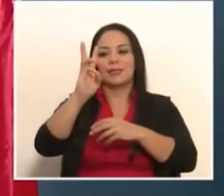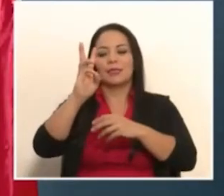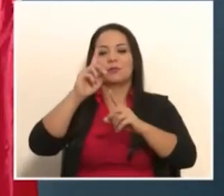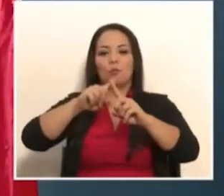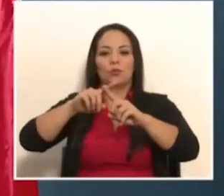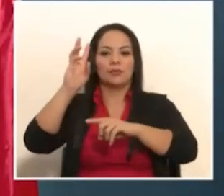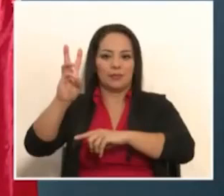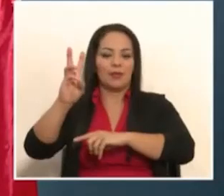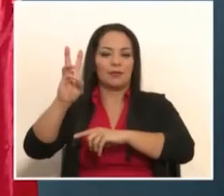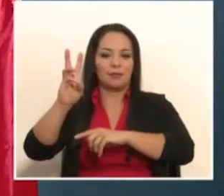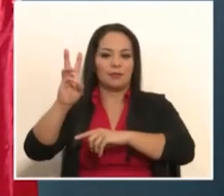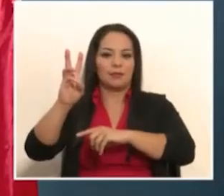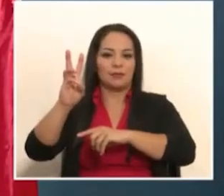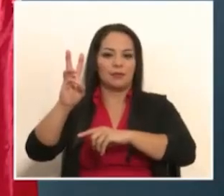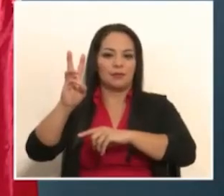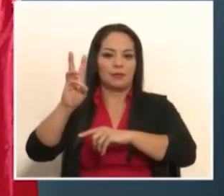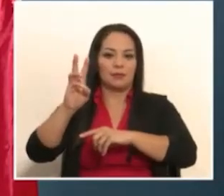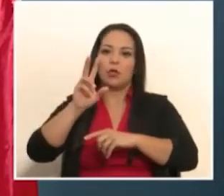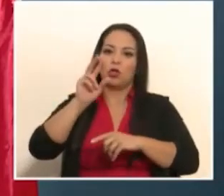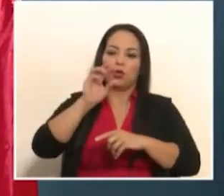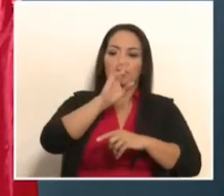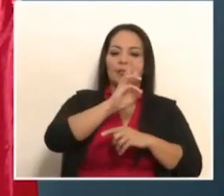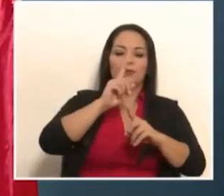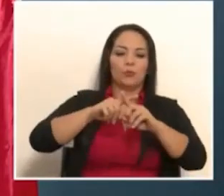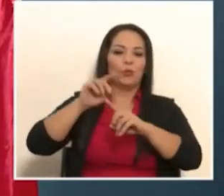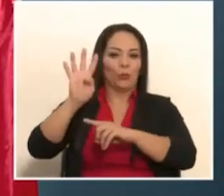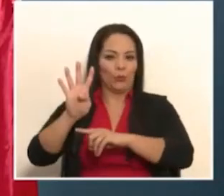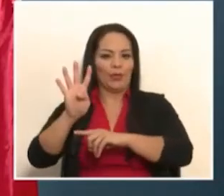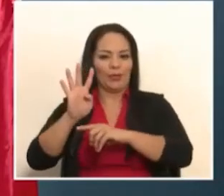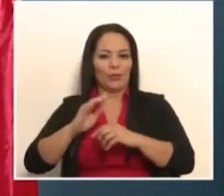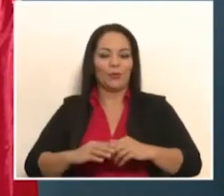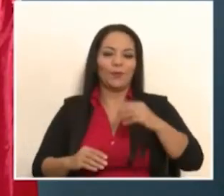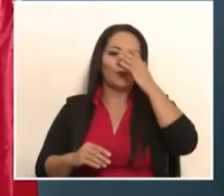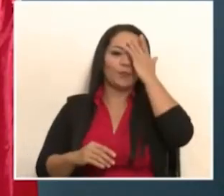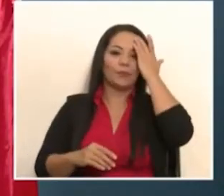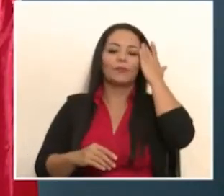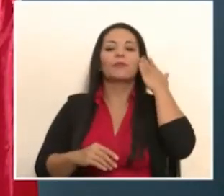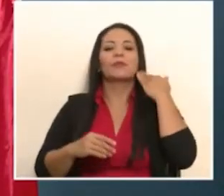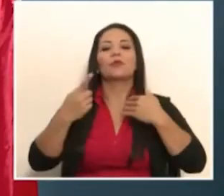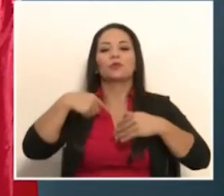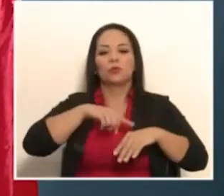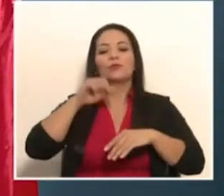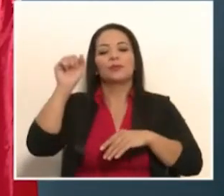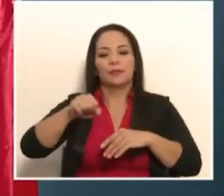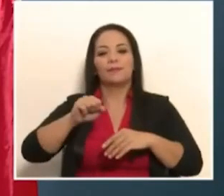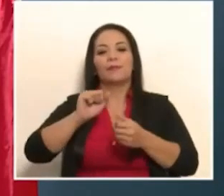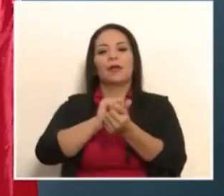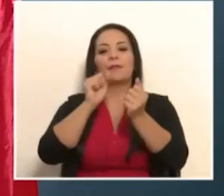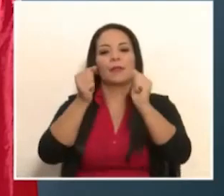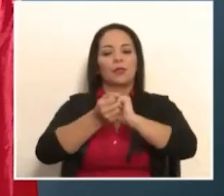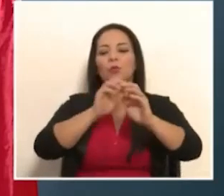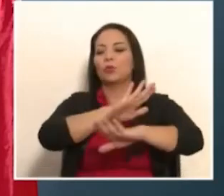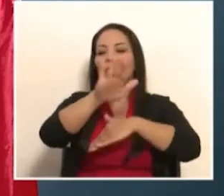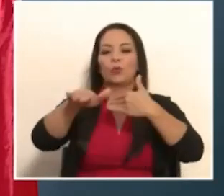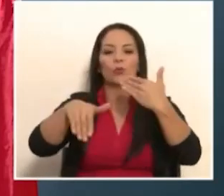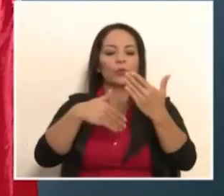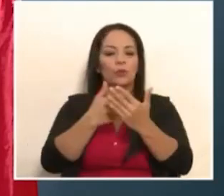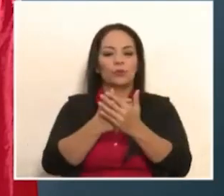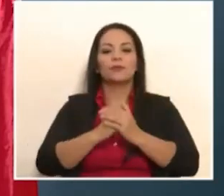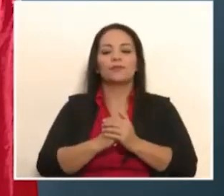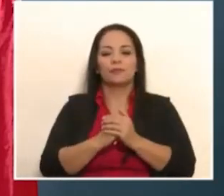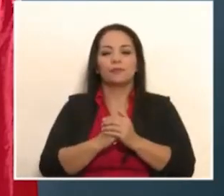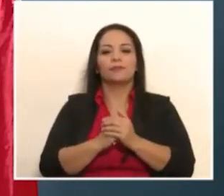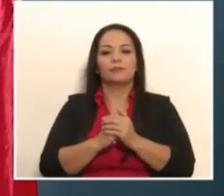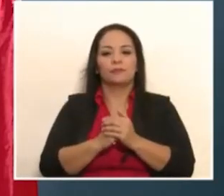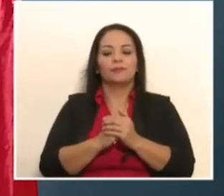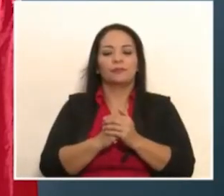en lugar de 6x4. Y sí, entonces estamos cambiando todos los niveles